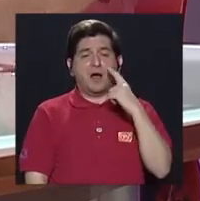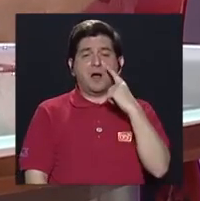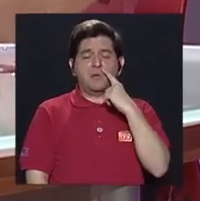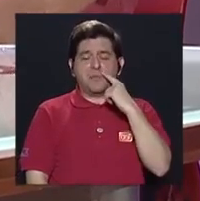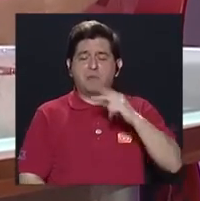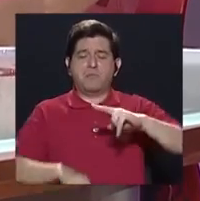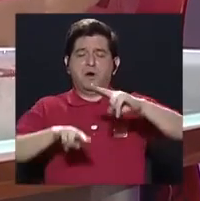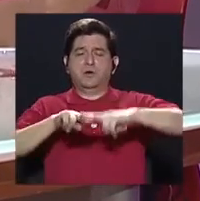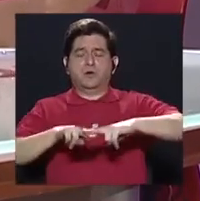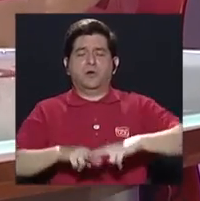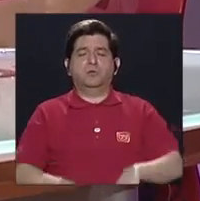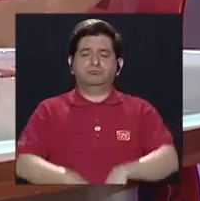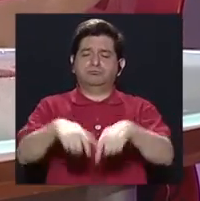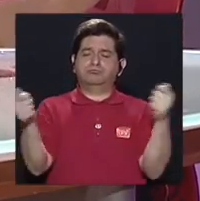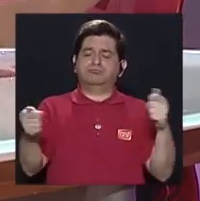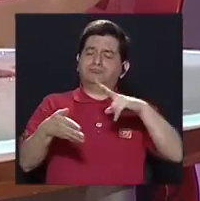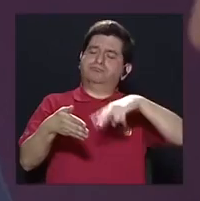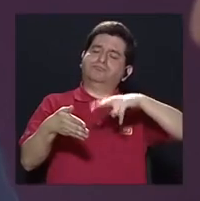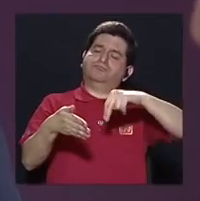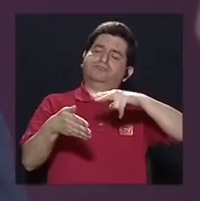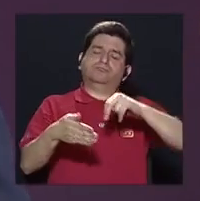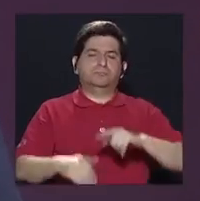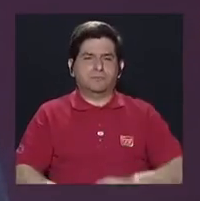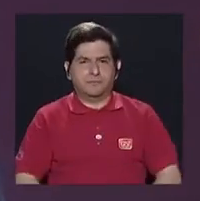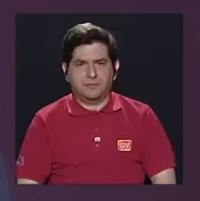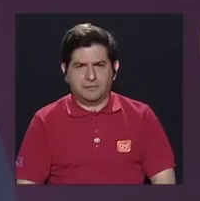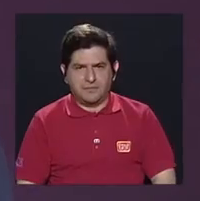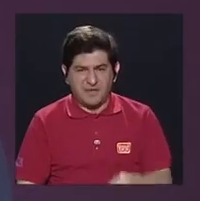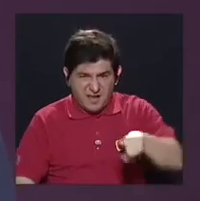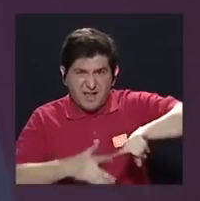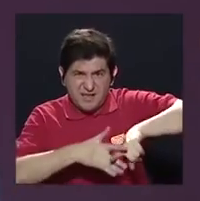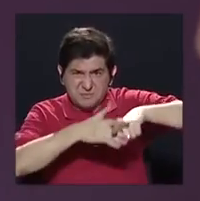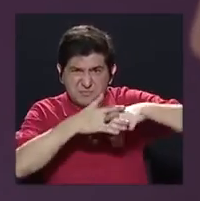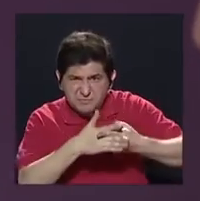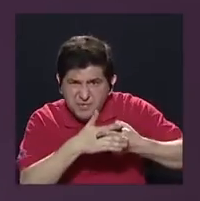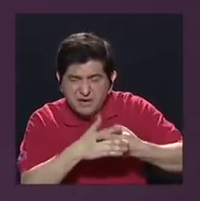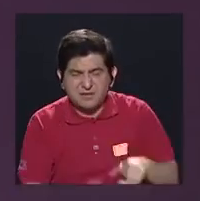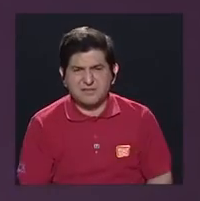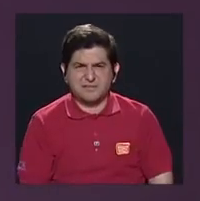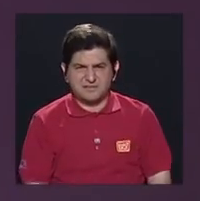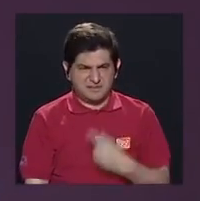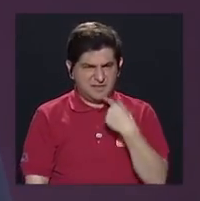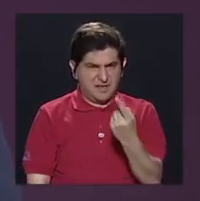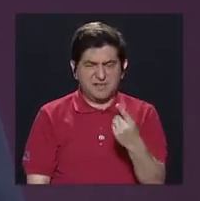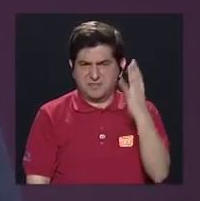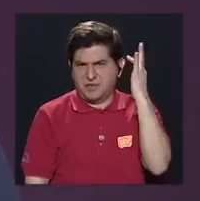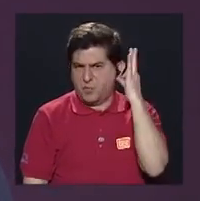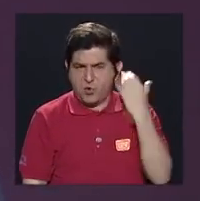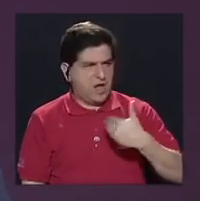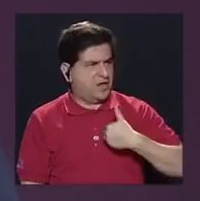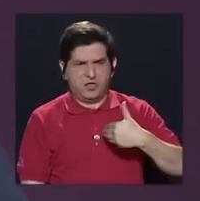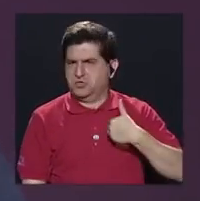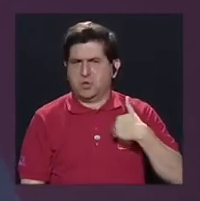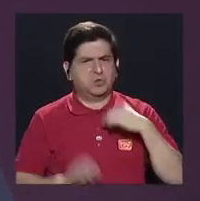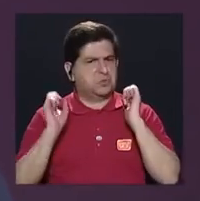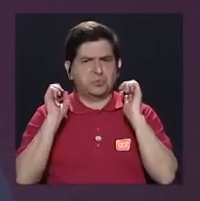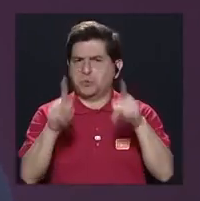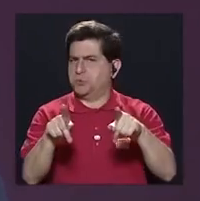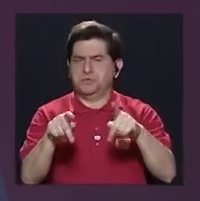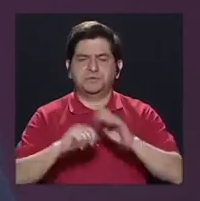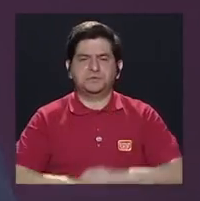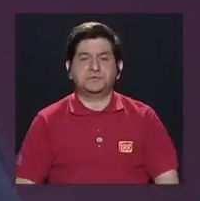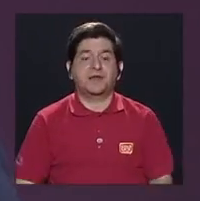sentado leyéndose el periódico, ¿verdad? Yo pienso que como desde ahí empezaron a decirnos, todavía las mujeres no tenemos mucha oportunidad de.